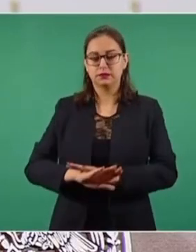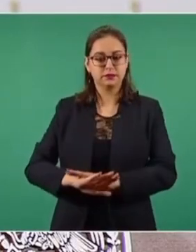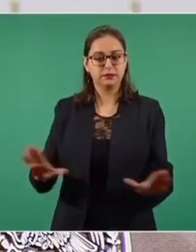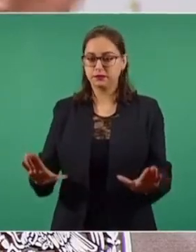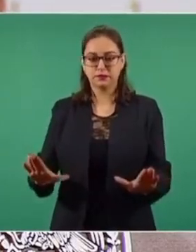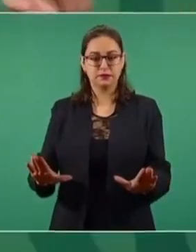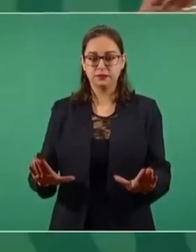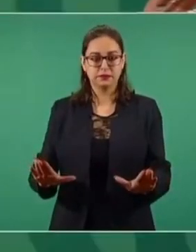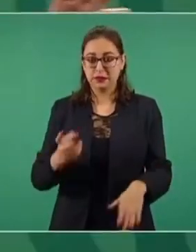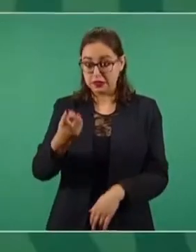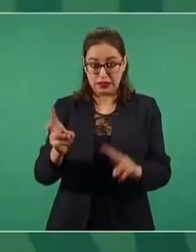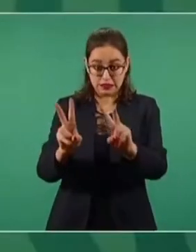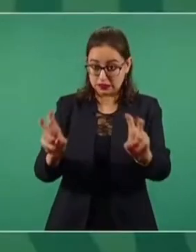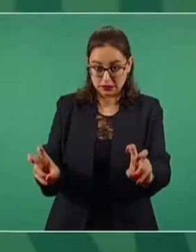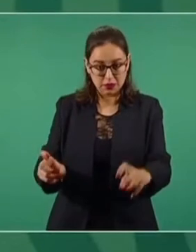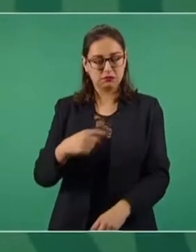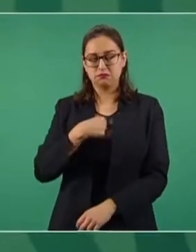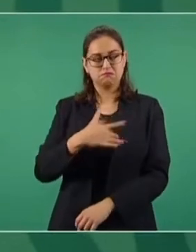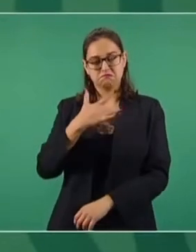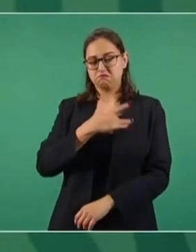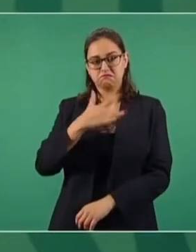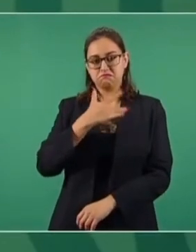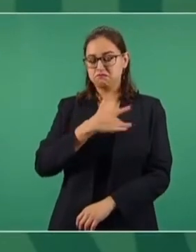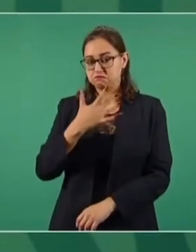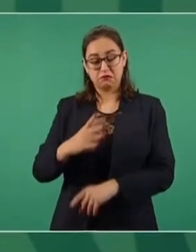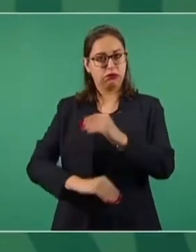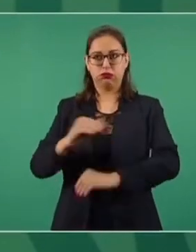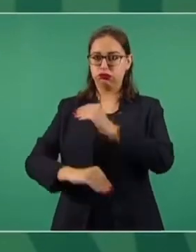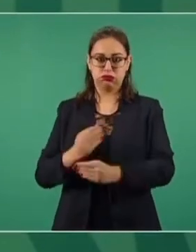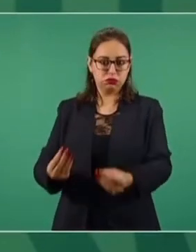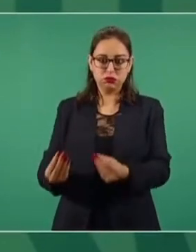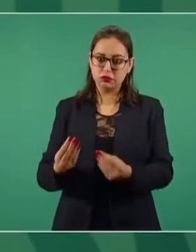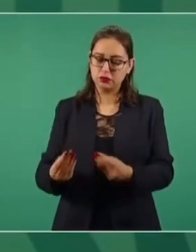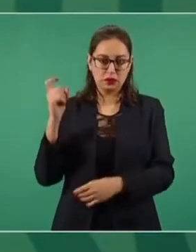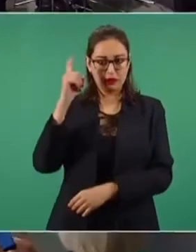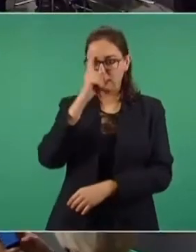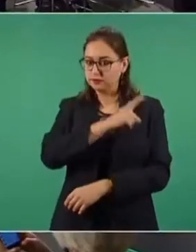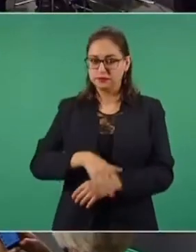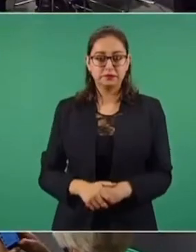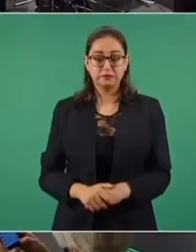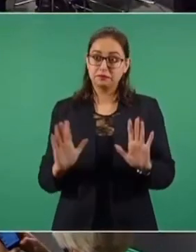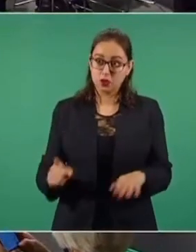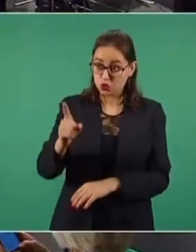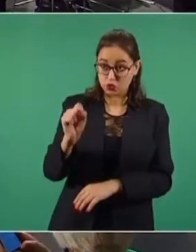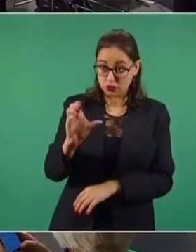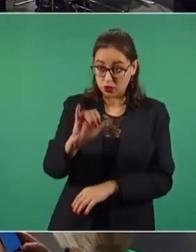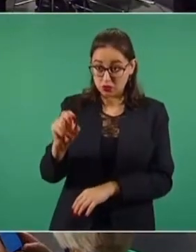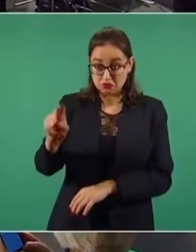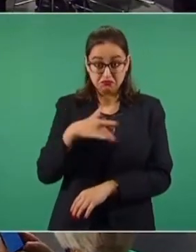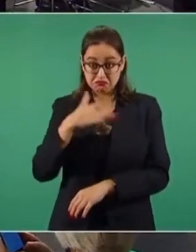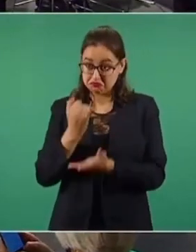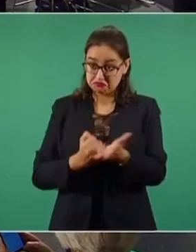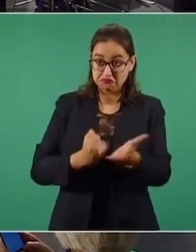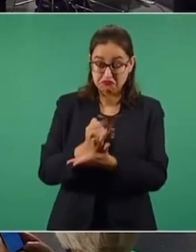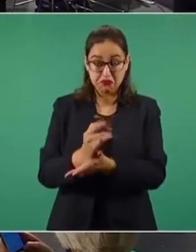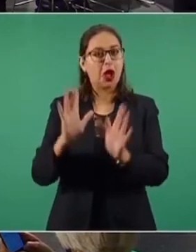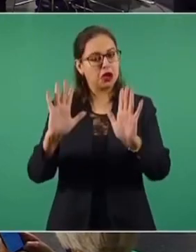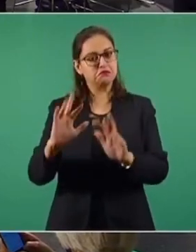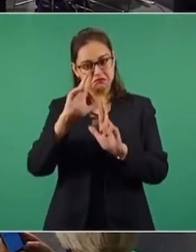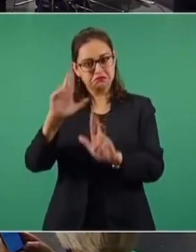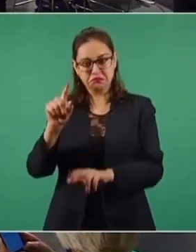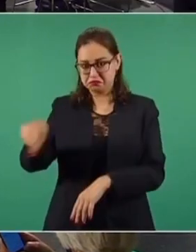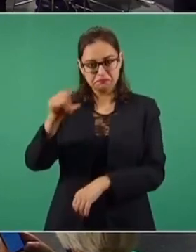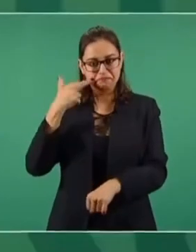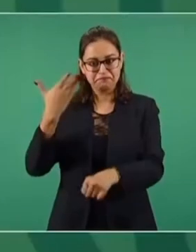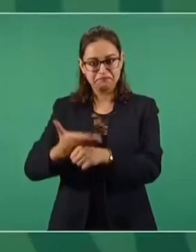Y este asunto es bastante polémico. Entonces, si ya lo tiene la Suprema Corte, a le